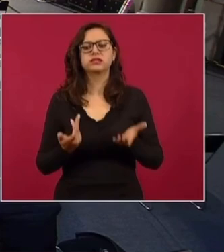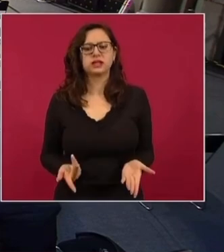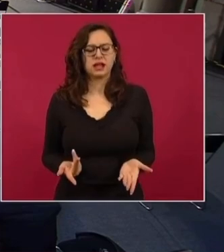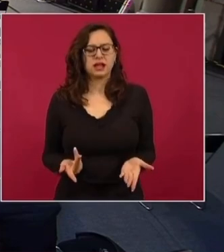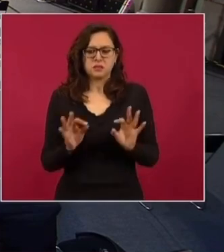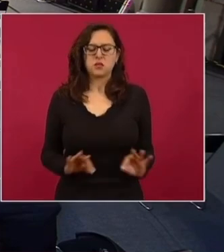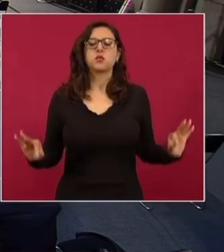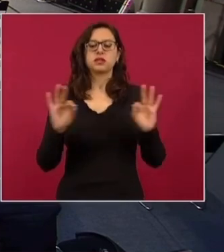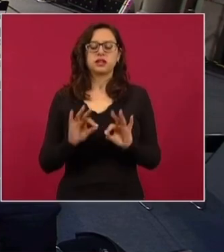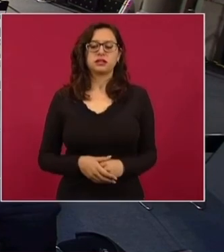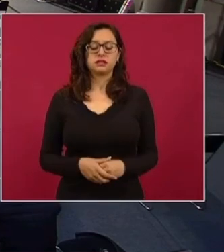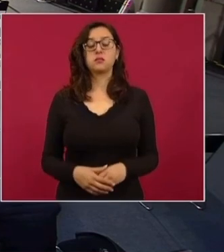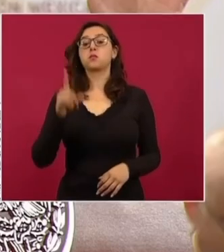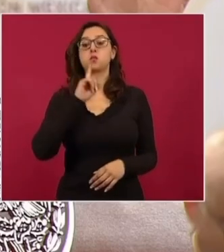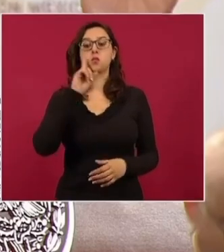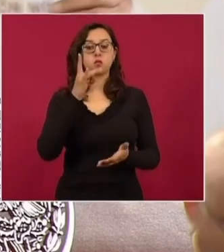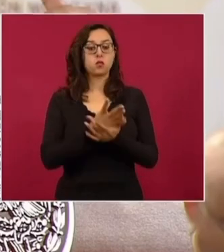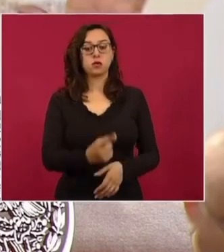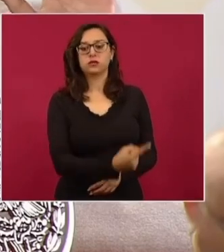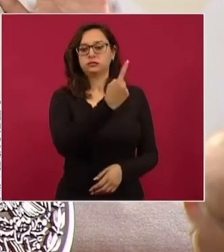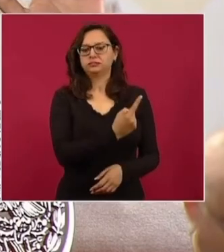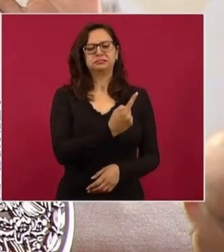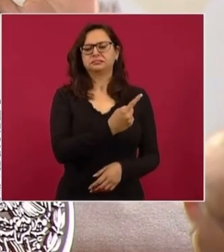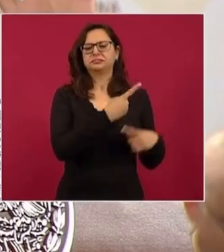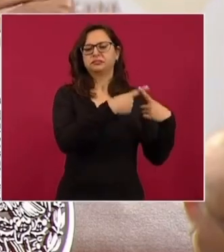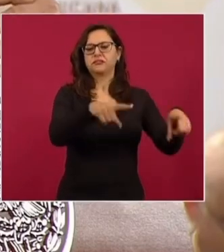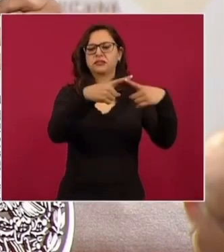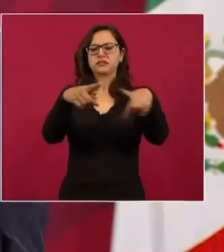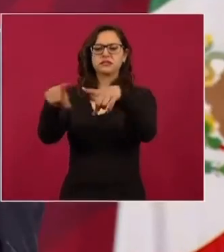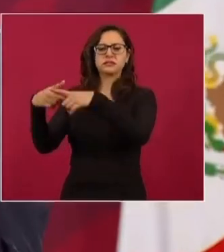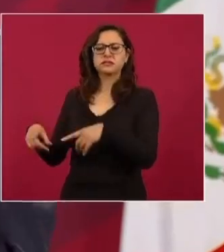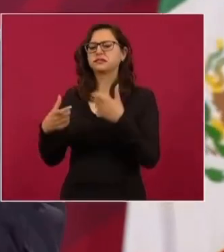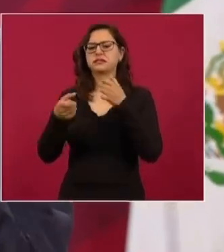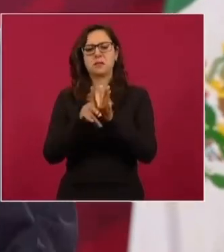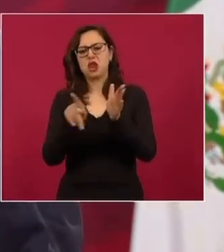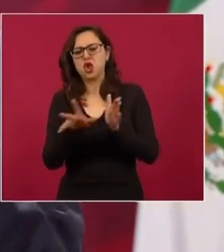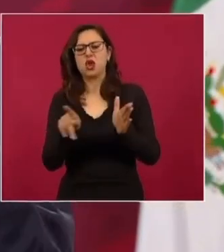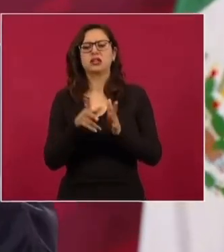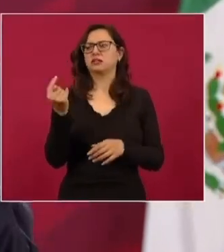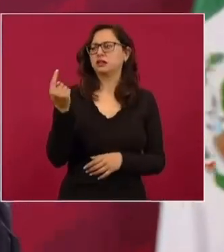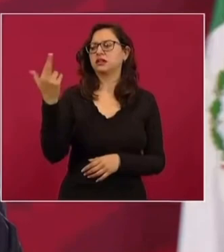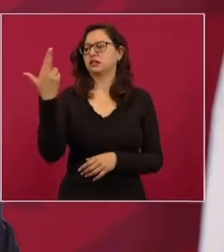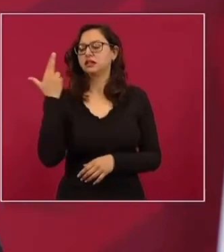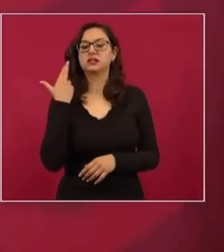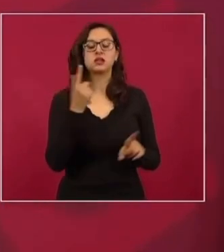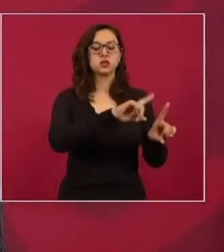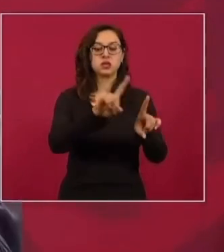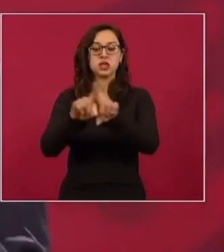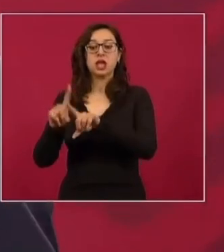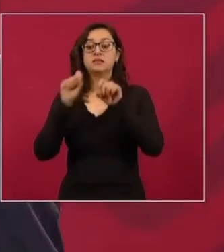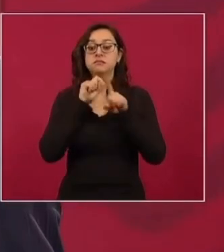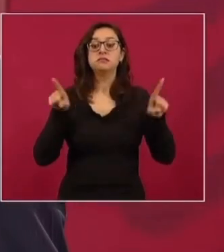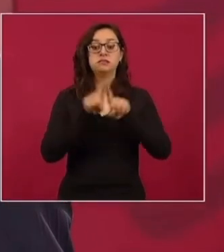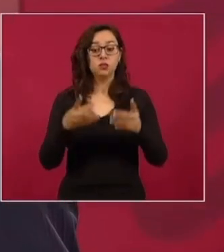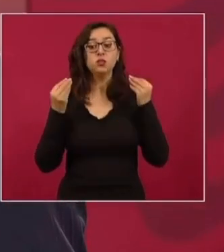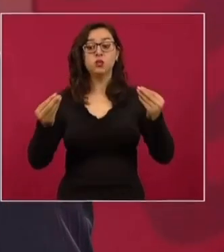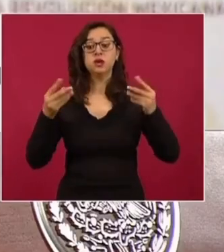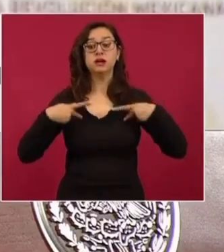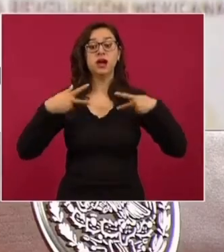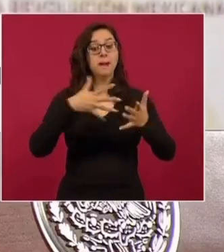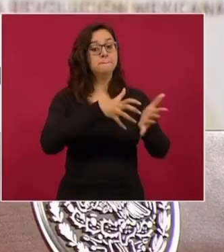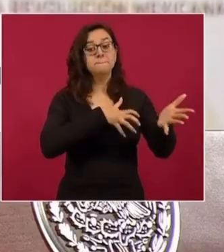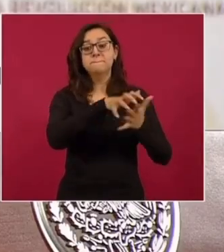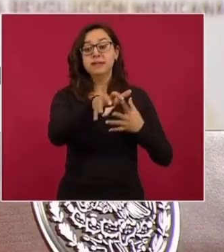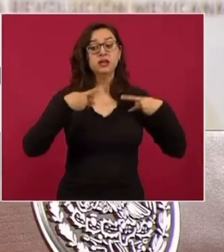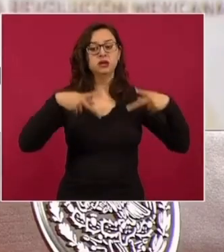y no es sólo ella, es en general, periódicos, medios y millones de